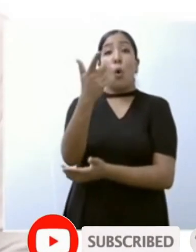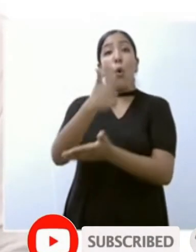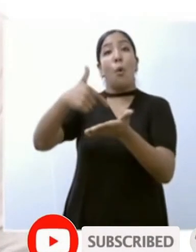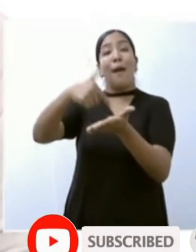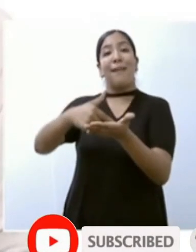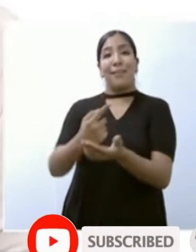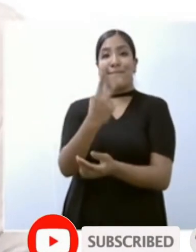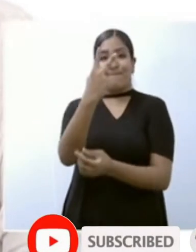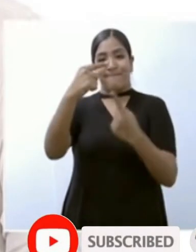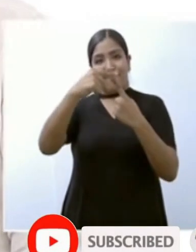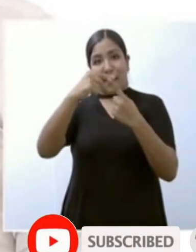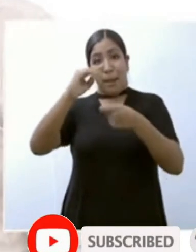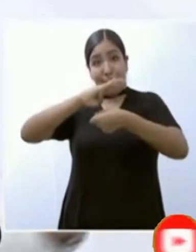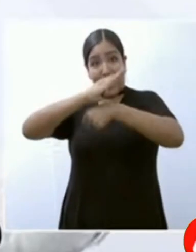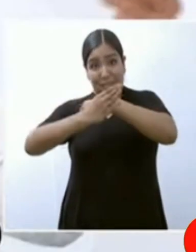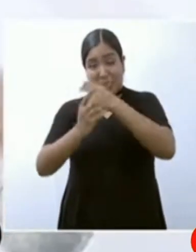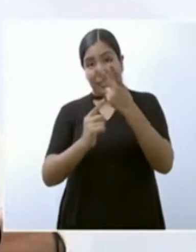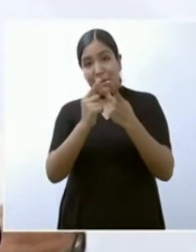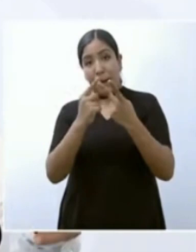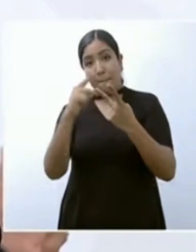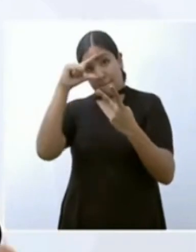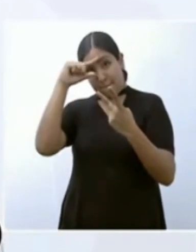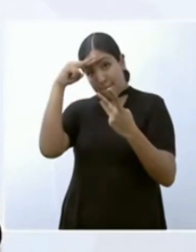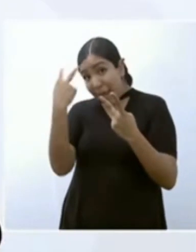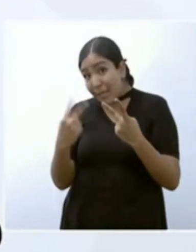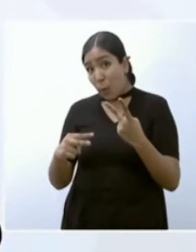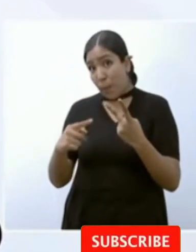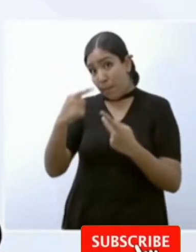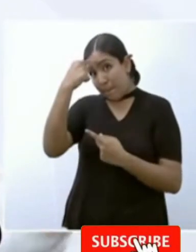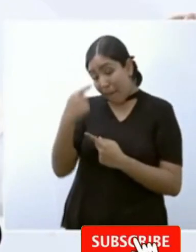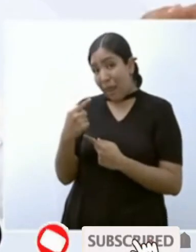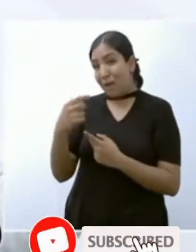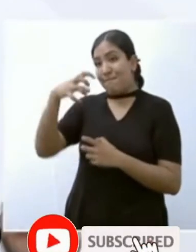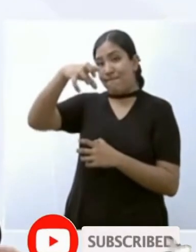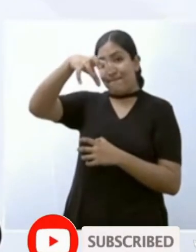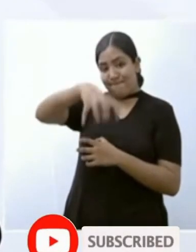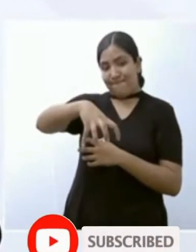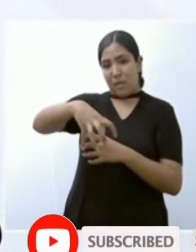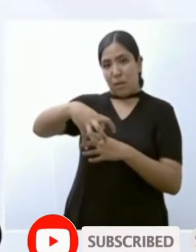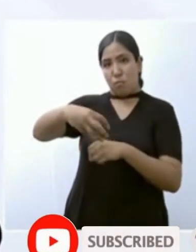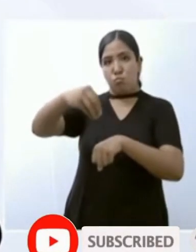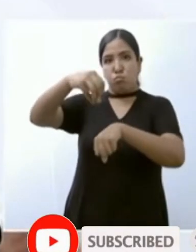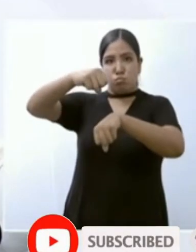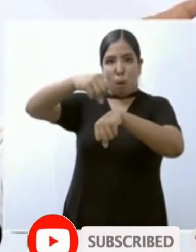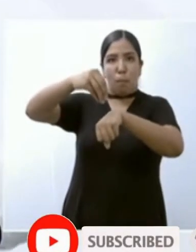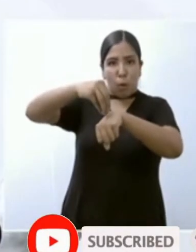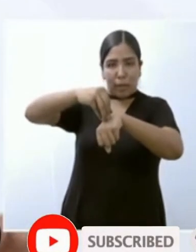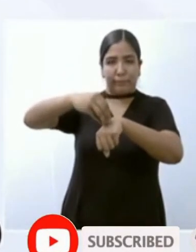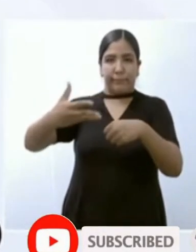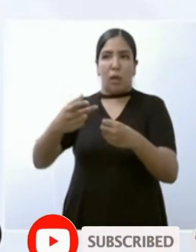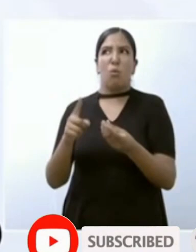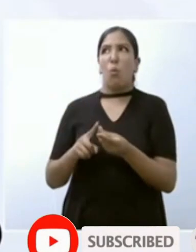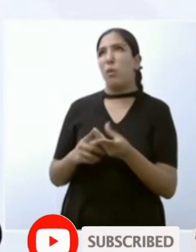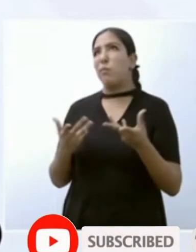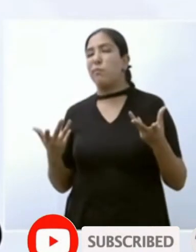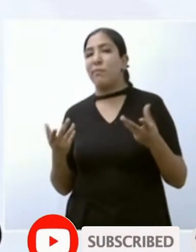le digo pues México y este y ayúdanos y nos ayudó nos ayudó para que